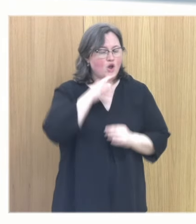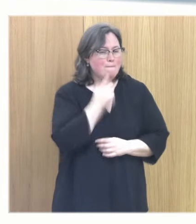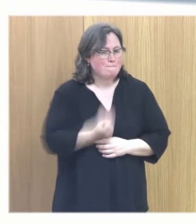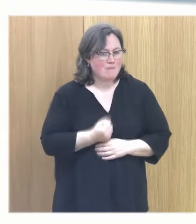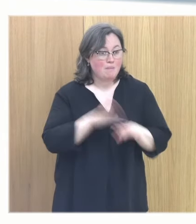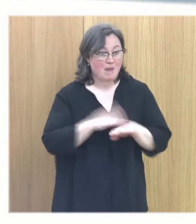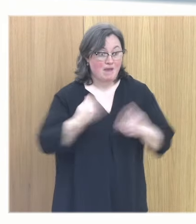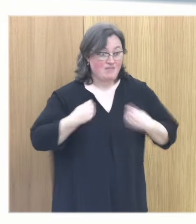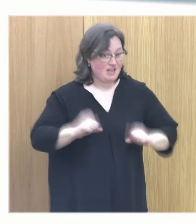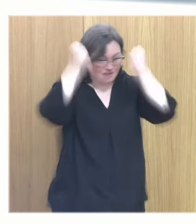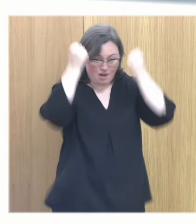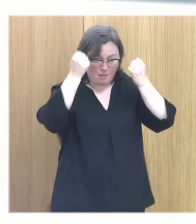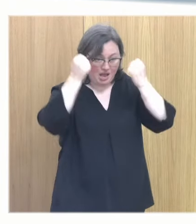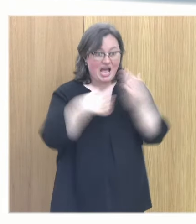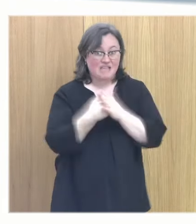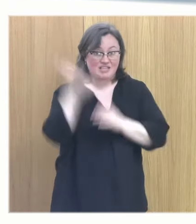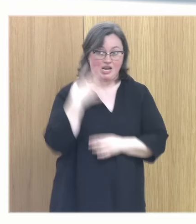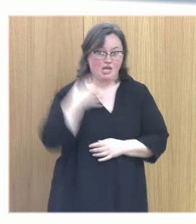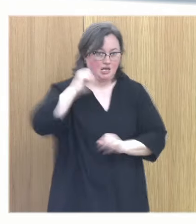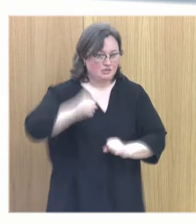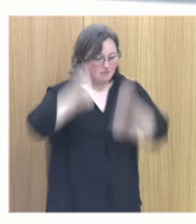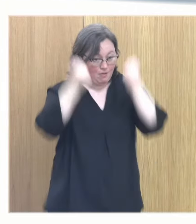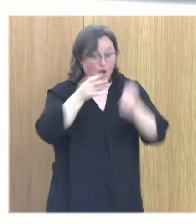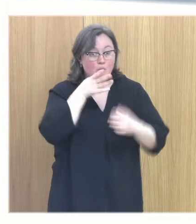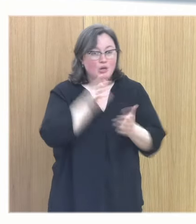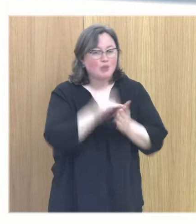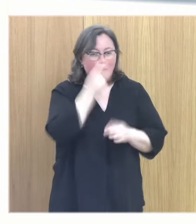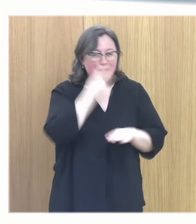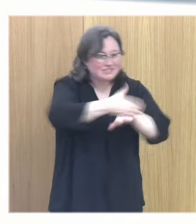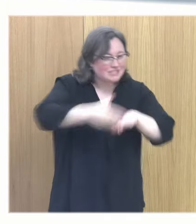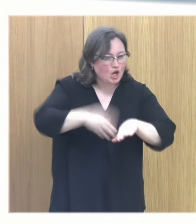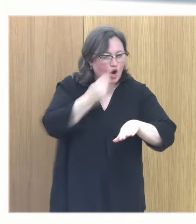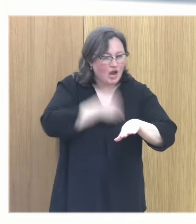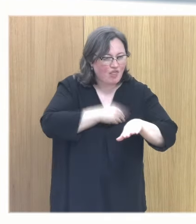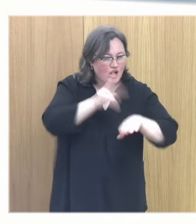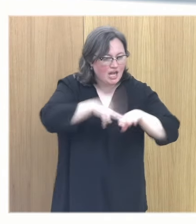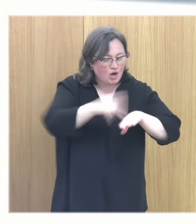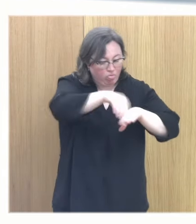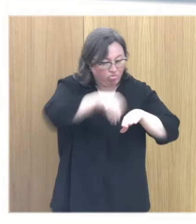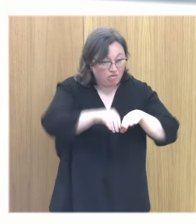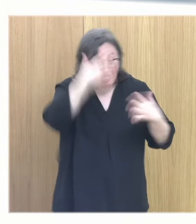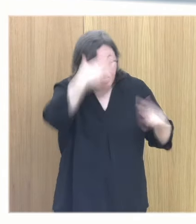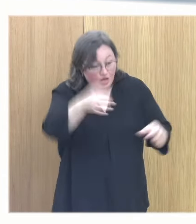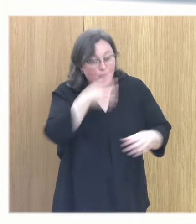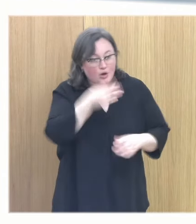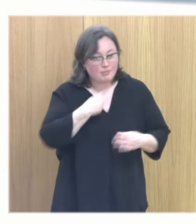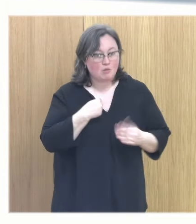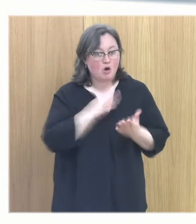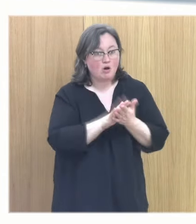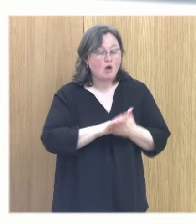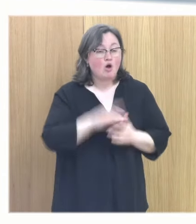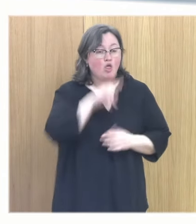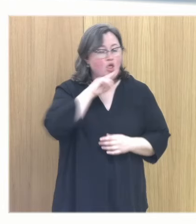tener oportunidades de sobrevivir hasta que le rescaten y por eso se les caen los dedos de los pies por congelación y no se enteran porque han subido el umbral